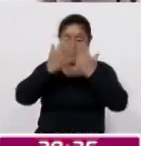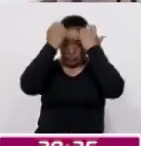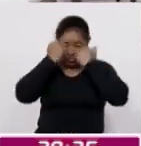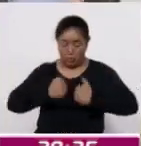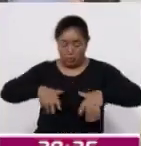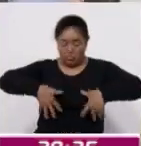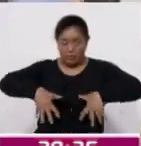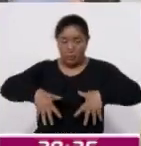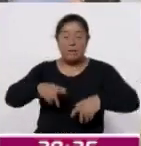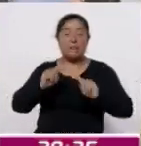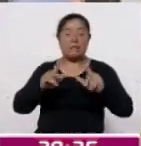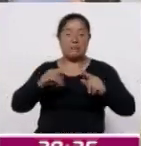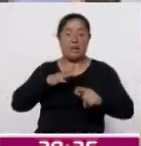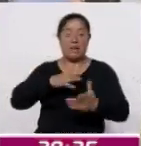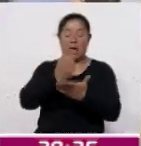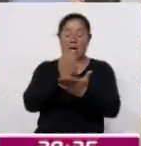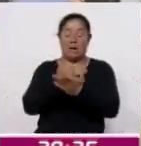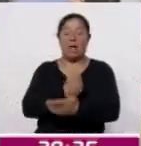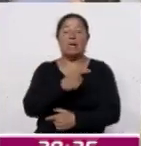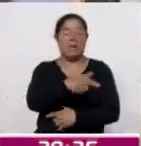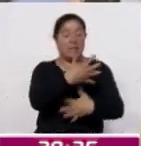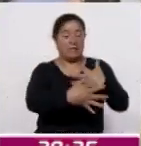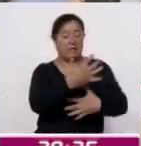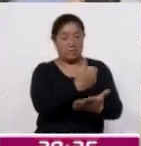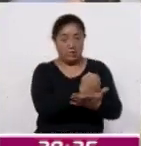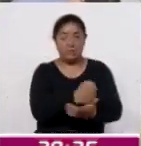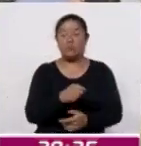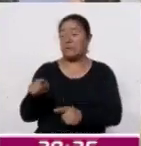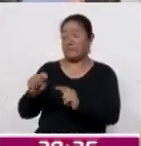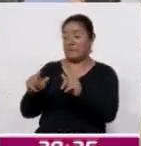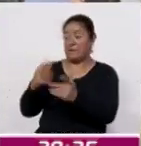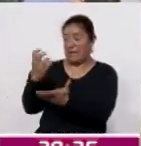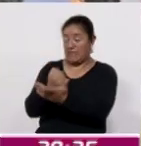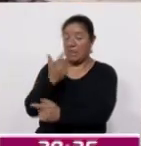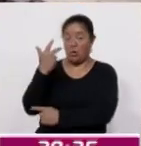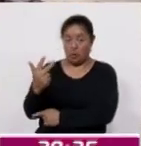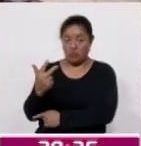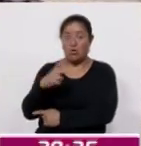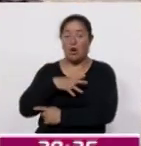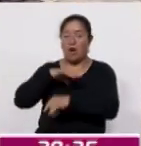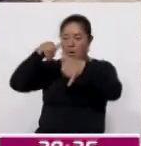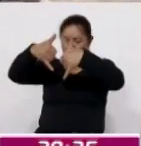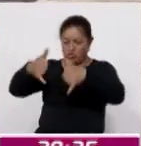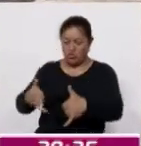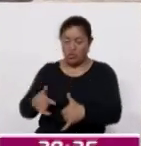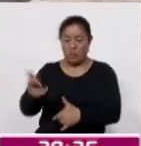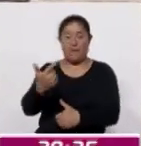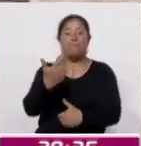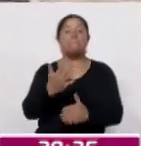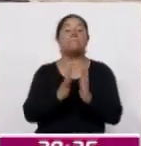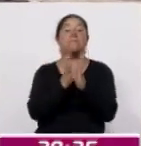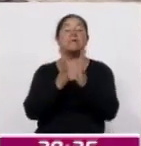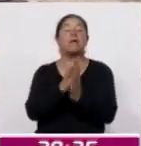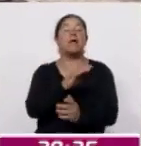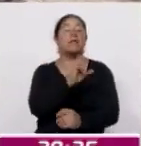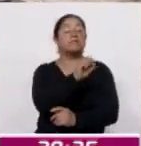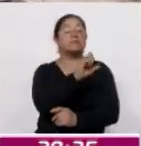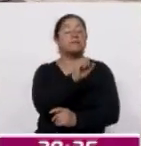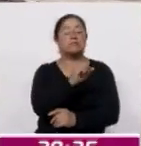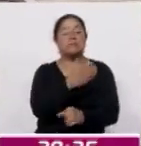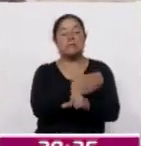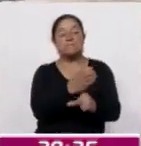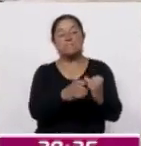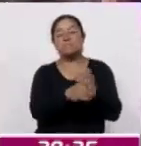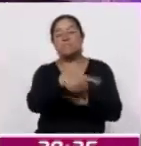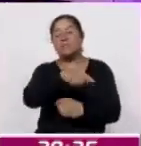donde Tlaxcala destacó al obtener 8 de los 15 premios, incluido el galardón nacional, del concurso en el que participaron 60 piezas de 11 estados del país.